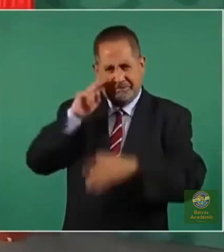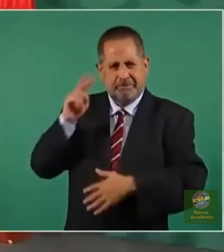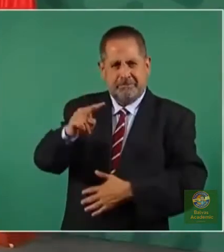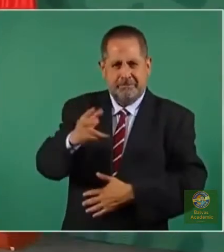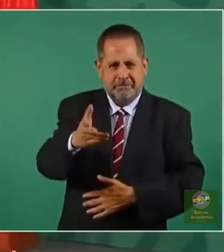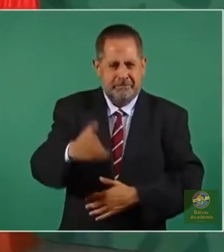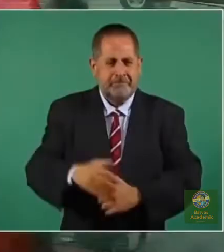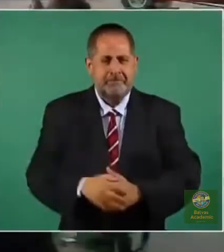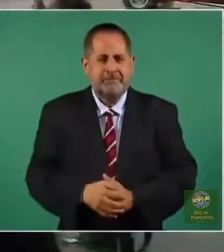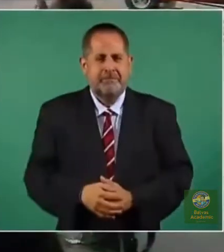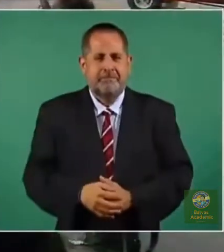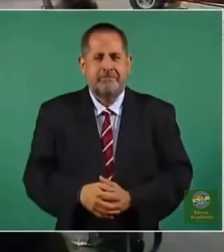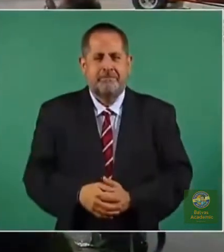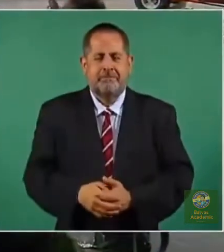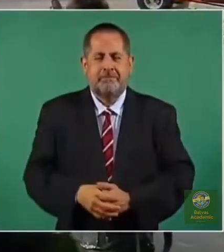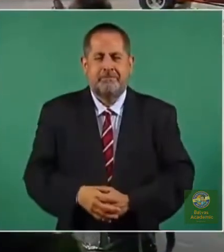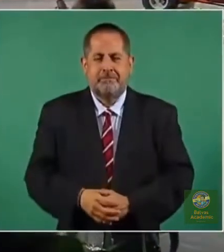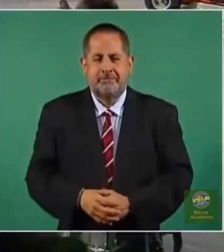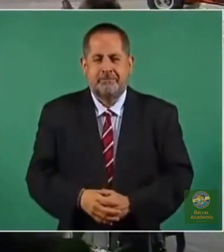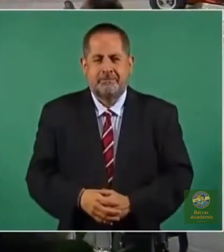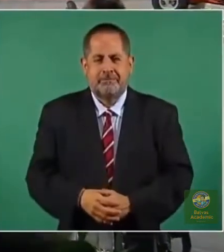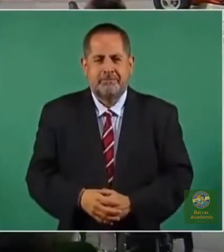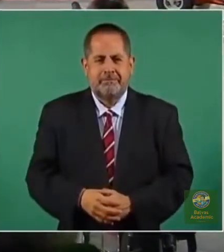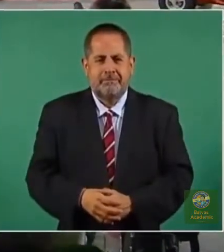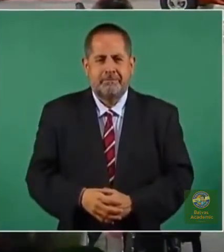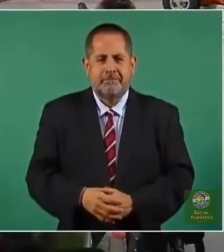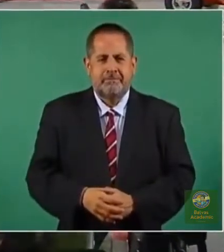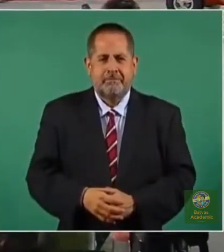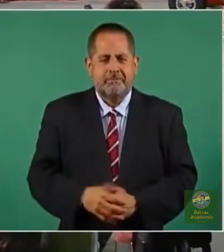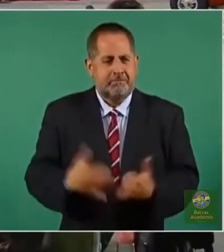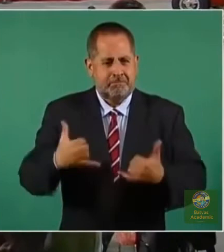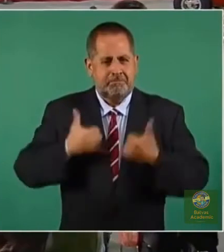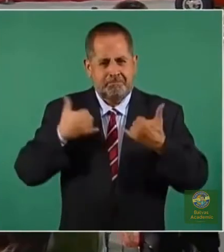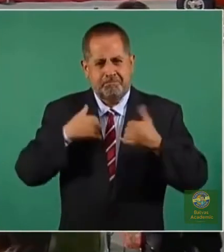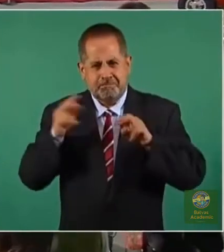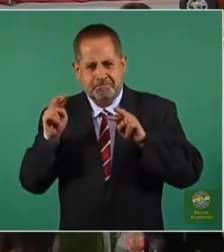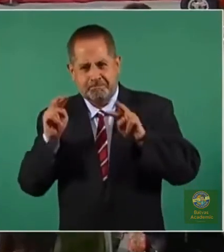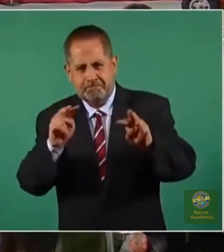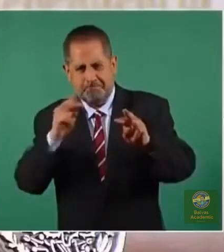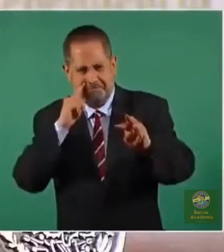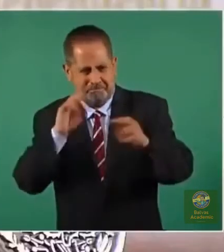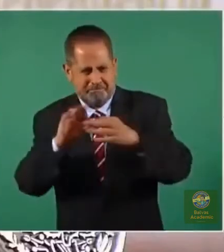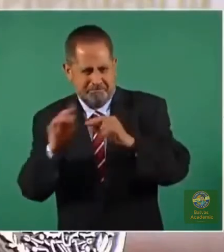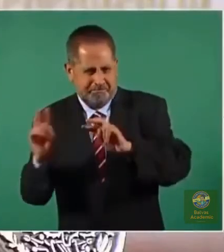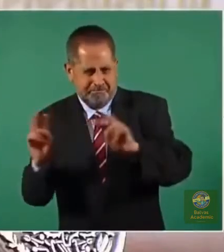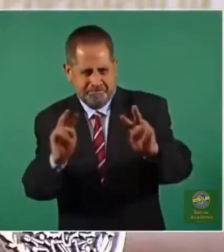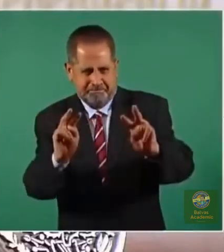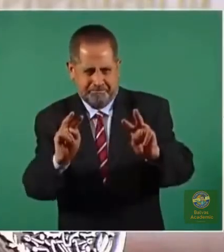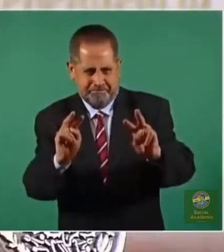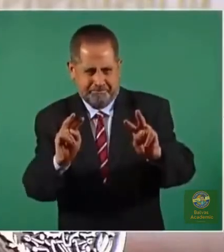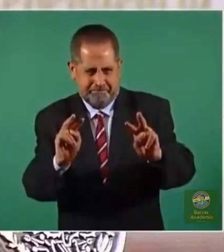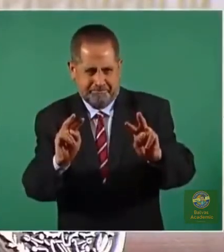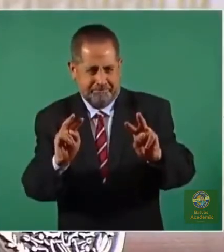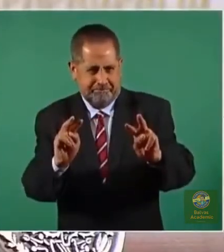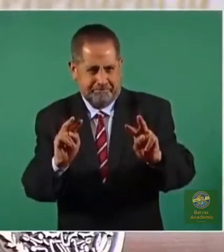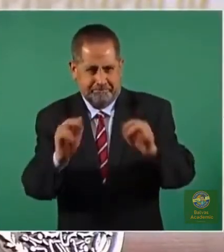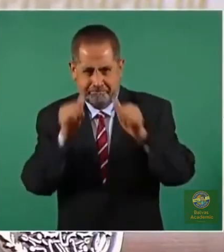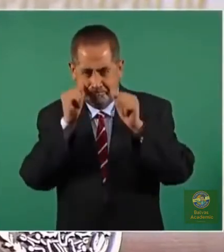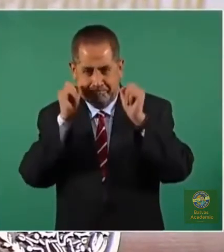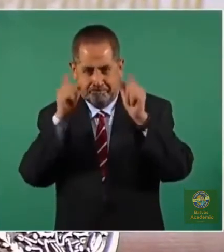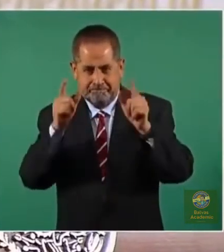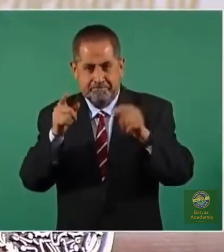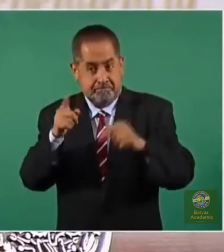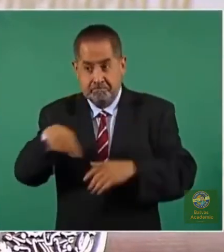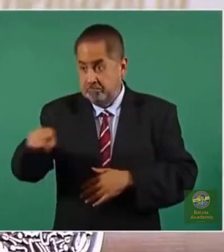¿no?, a ver todos los jóvenes que les